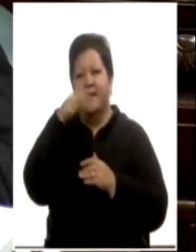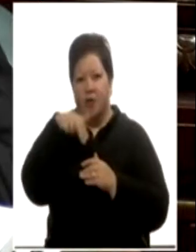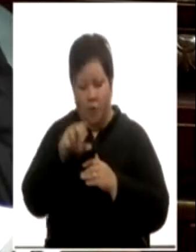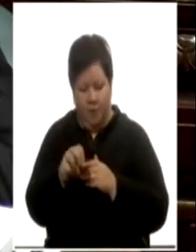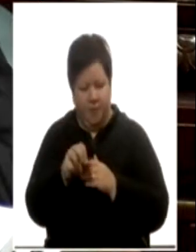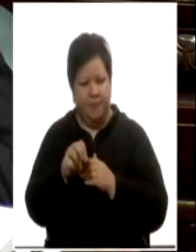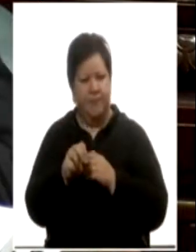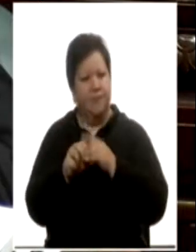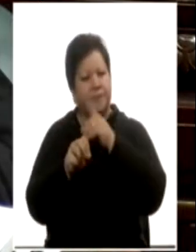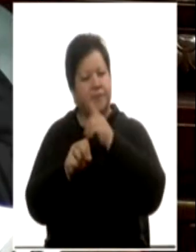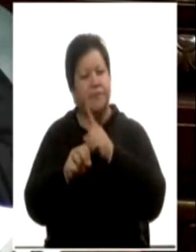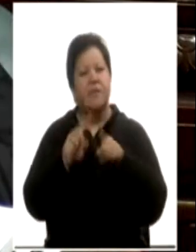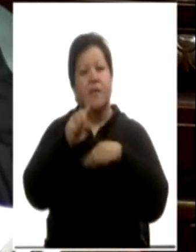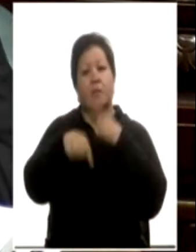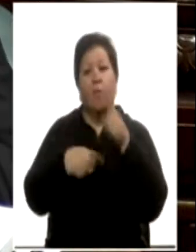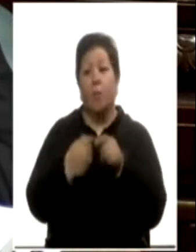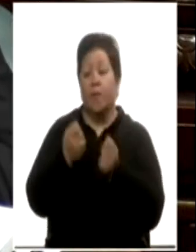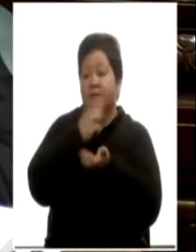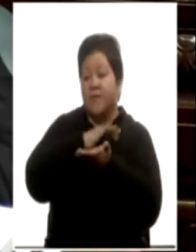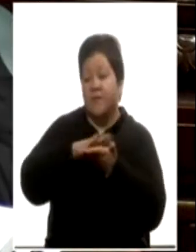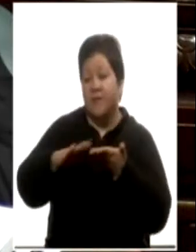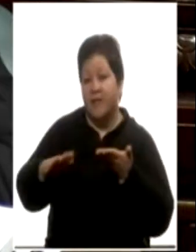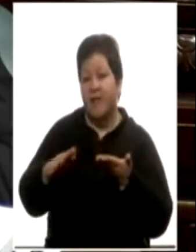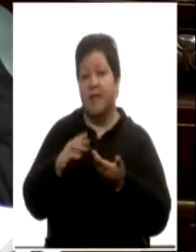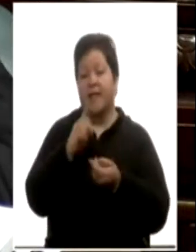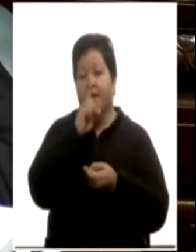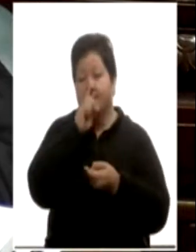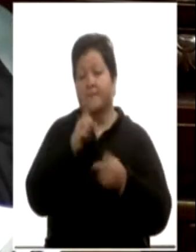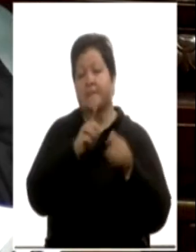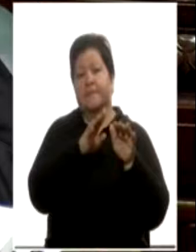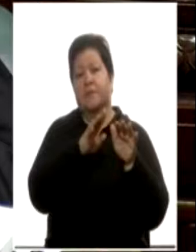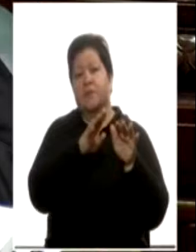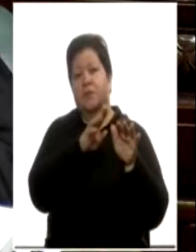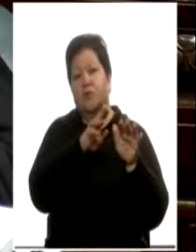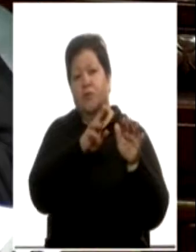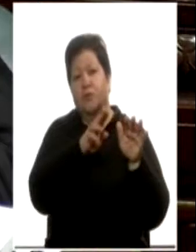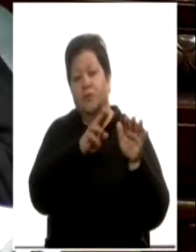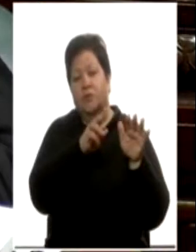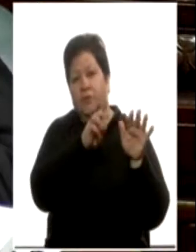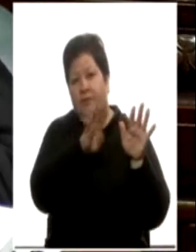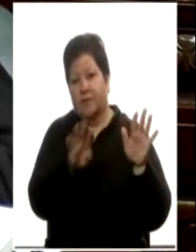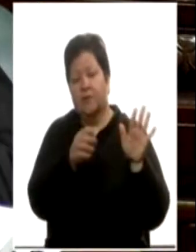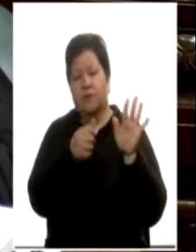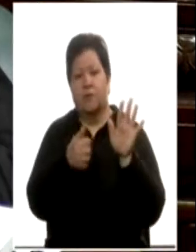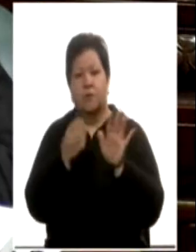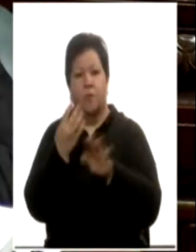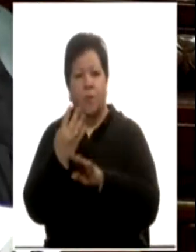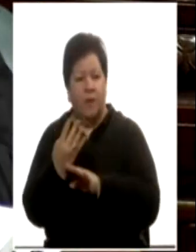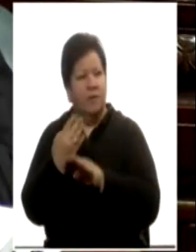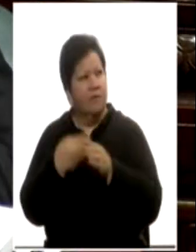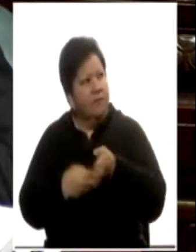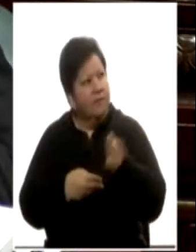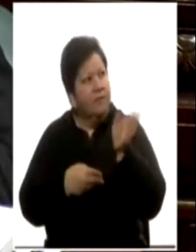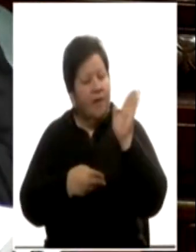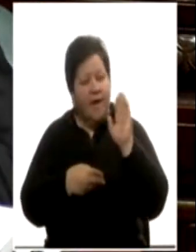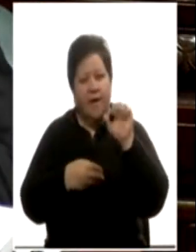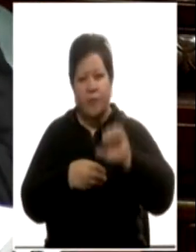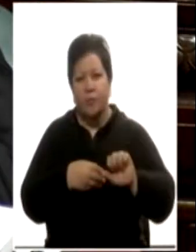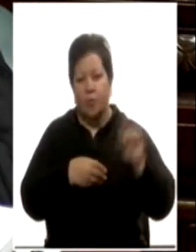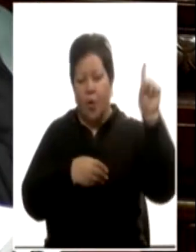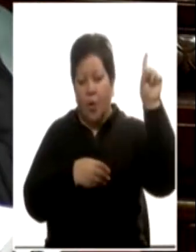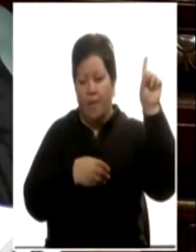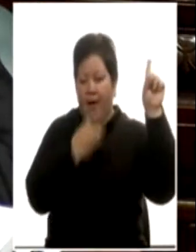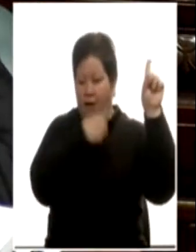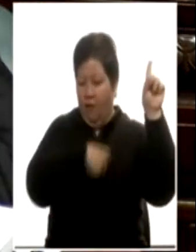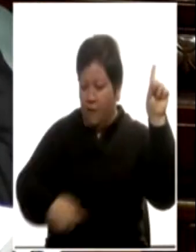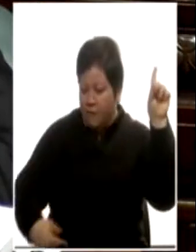Herrera en 1964, en un sufructo de la cual realizó un viaje de estudios a Europa. El gobierno francés